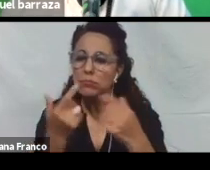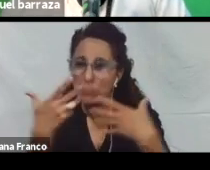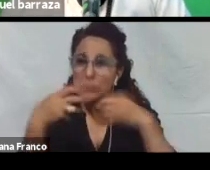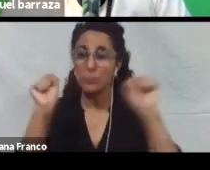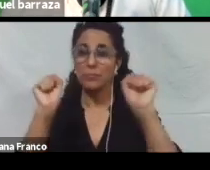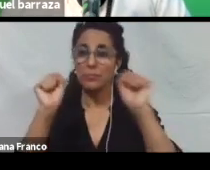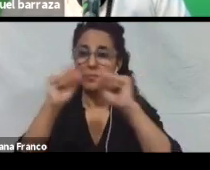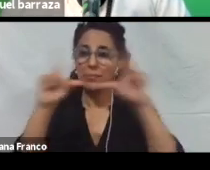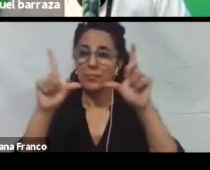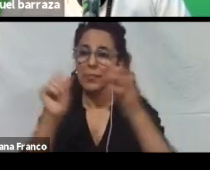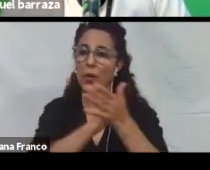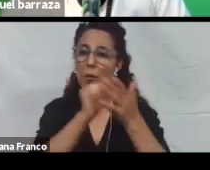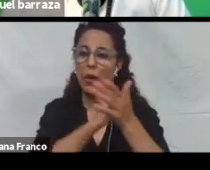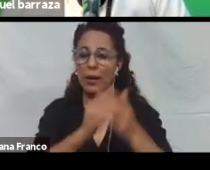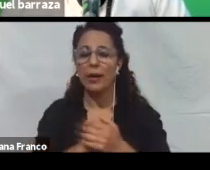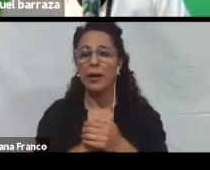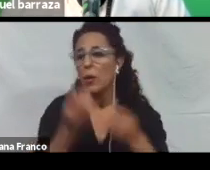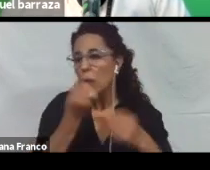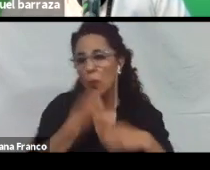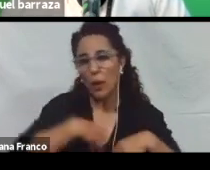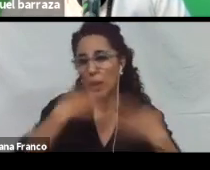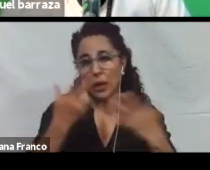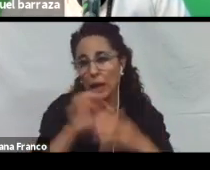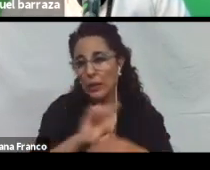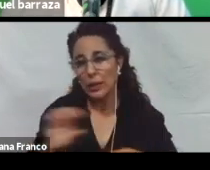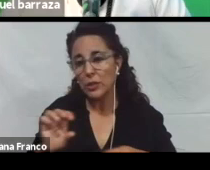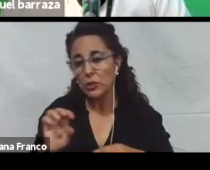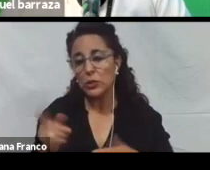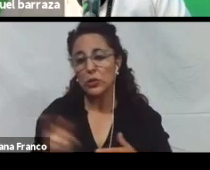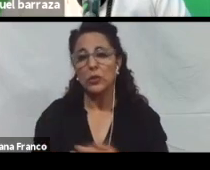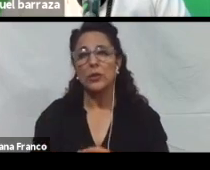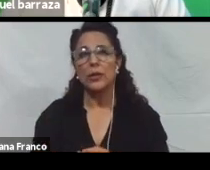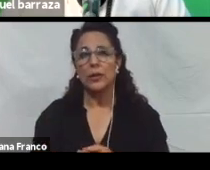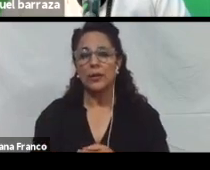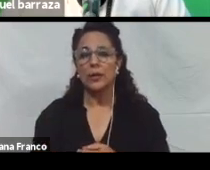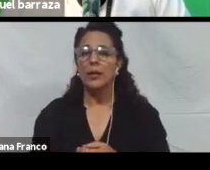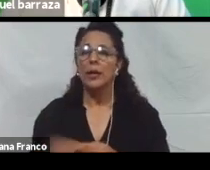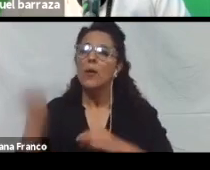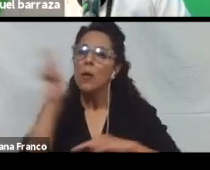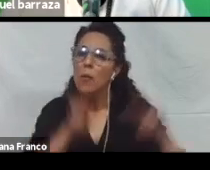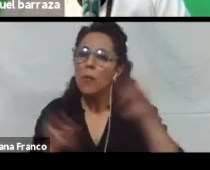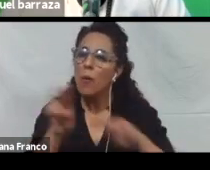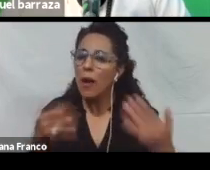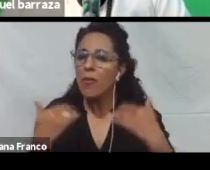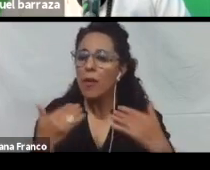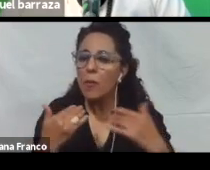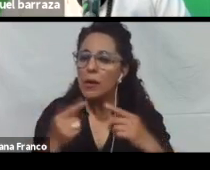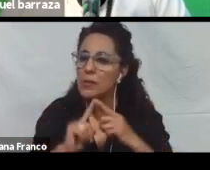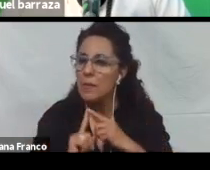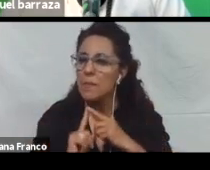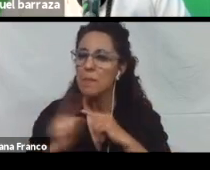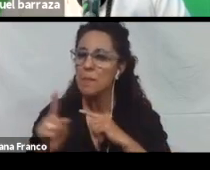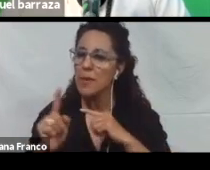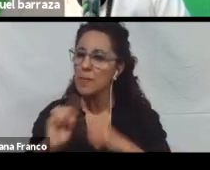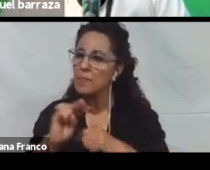Cualquier elemento que pueda ser editable, puede ser buscado. Esa búsqueda también puede ser bidireccional. Podés